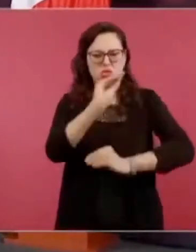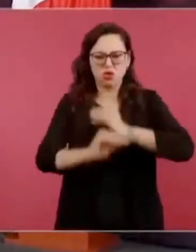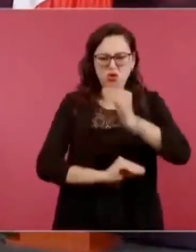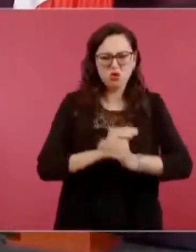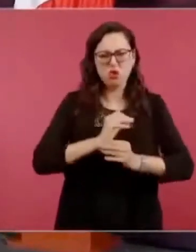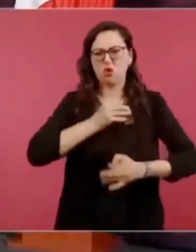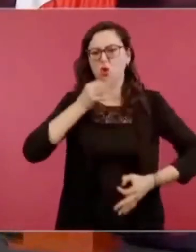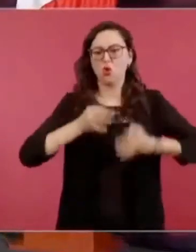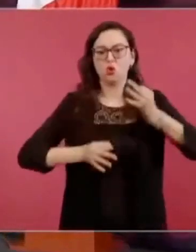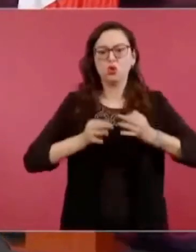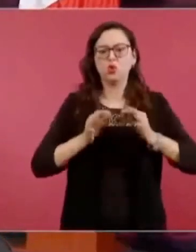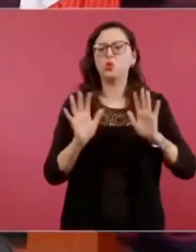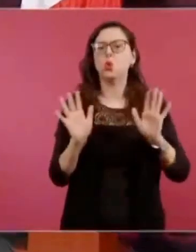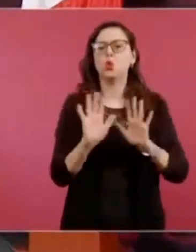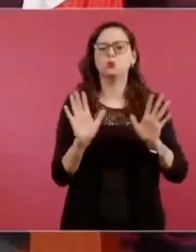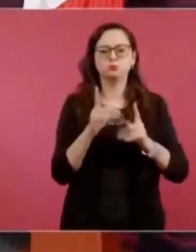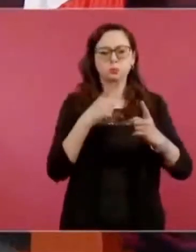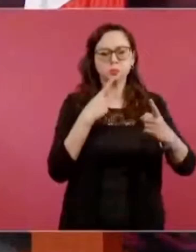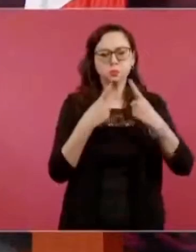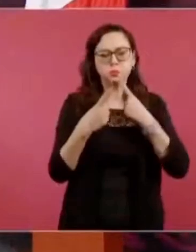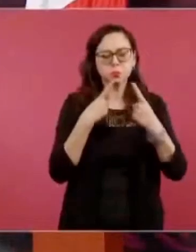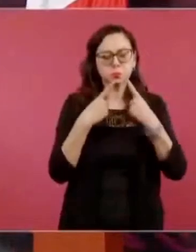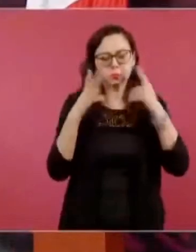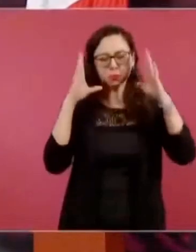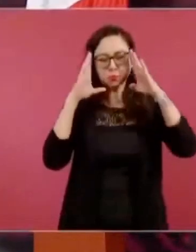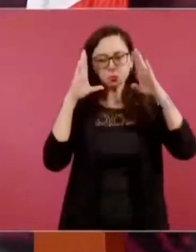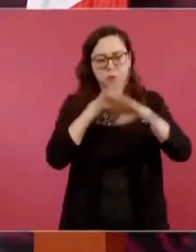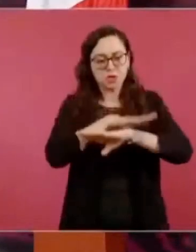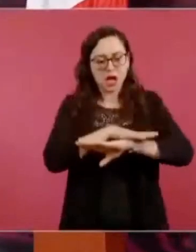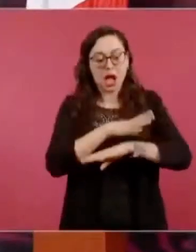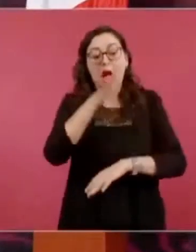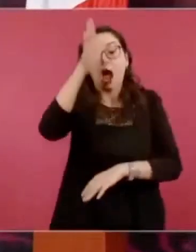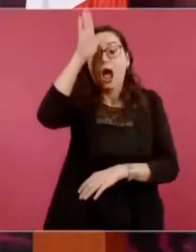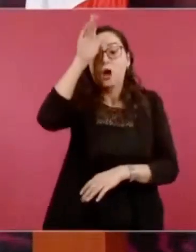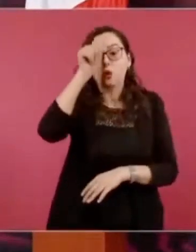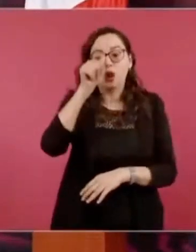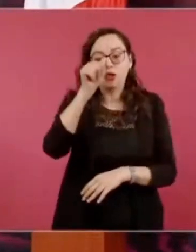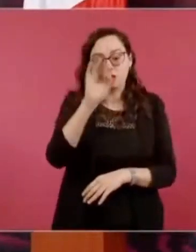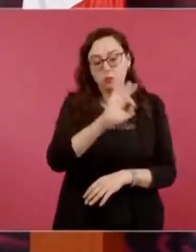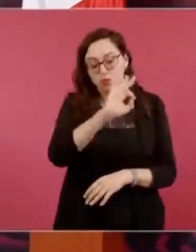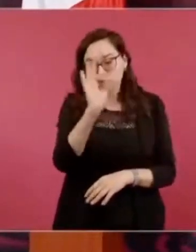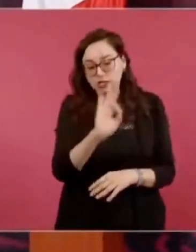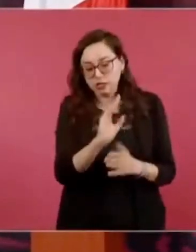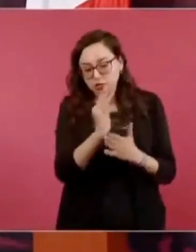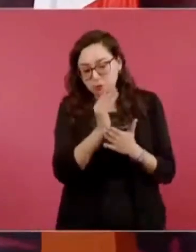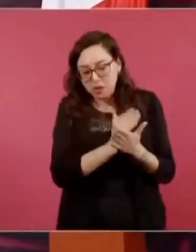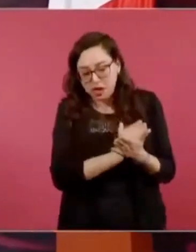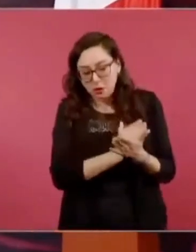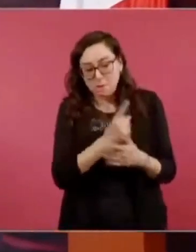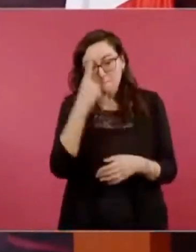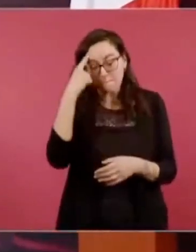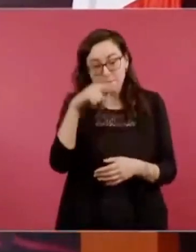pues vamos a buscar el acuerdo siempre y cuando se beneficie la hacienda pública. Gracias. Gracias. Gracias.